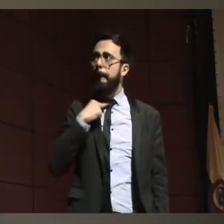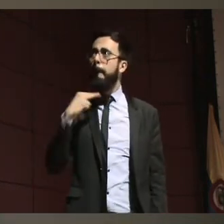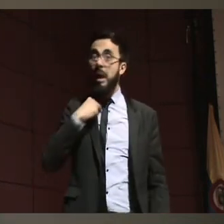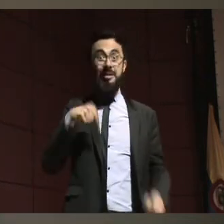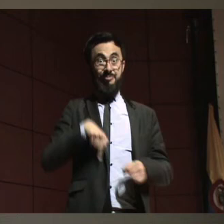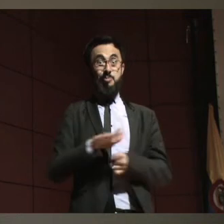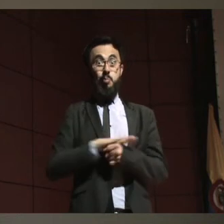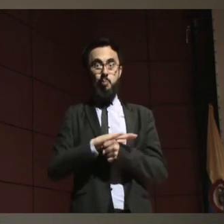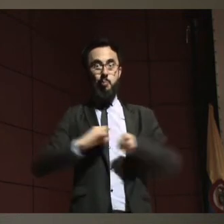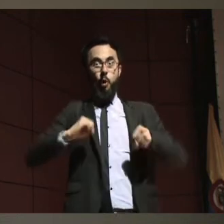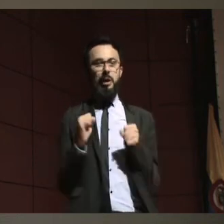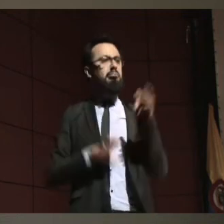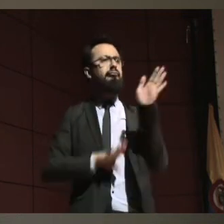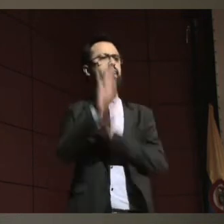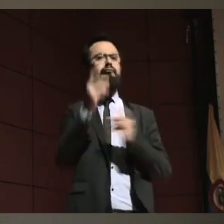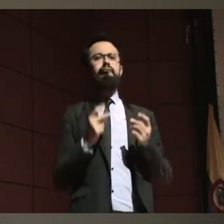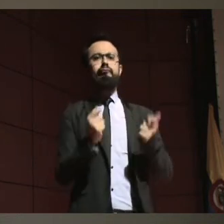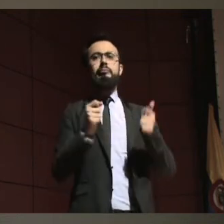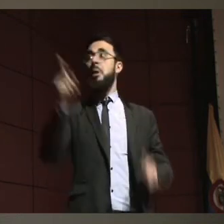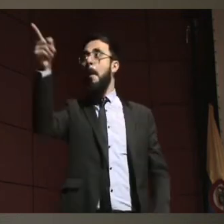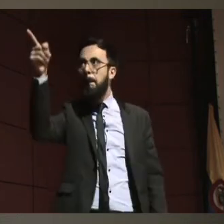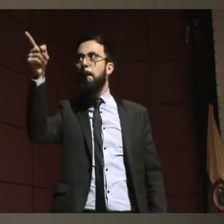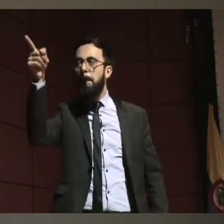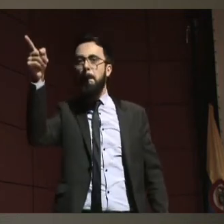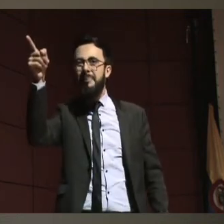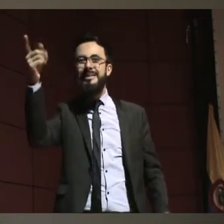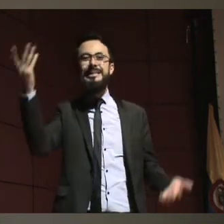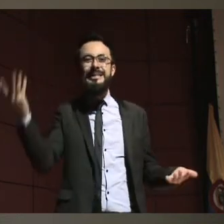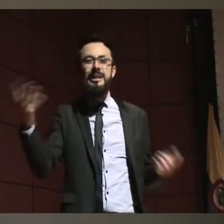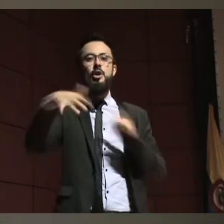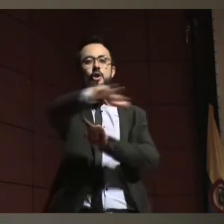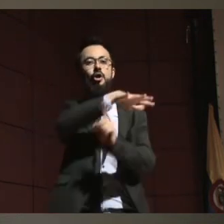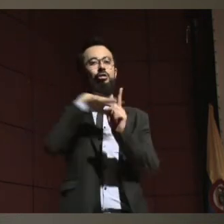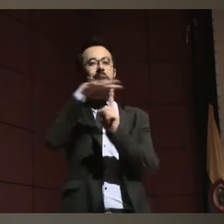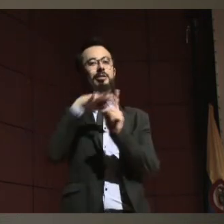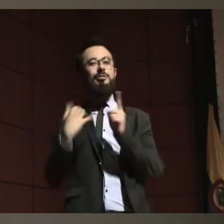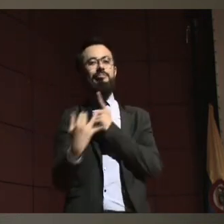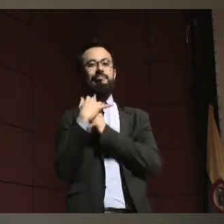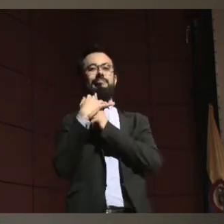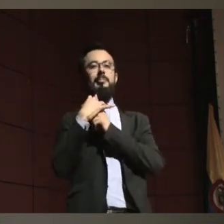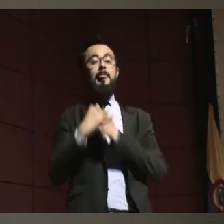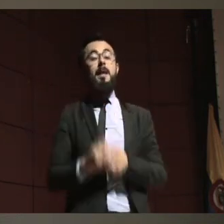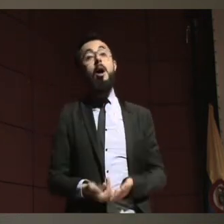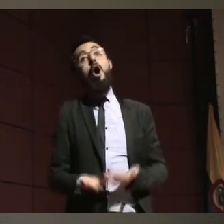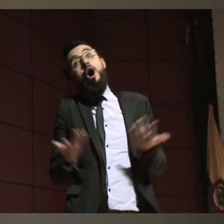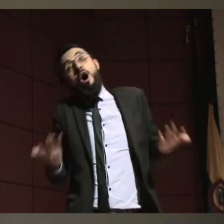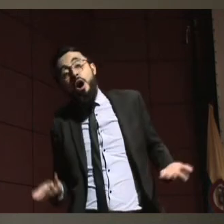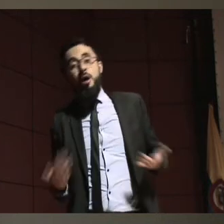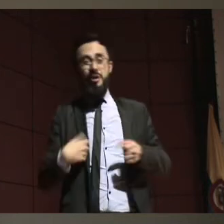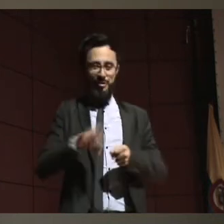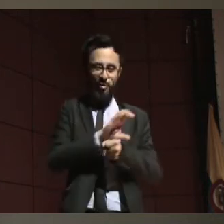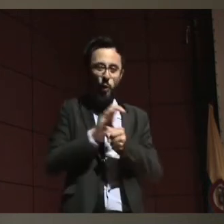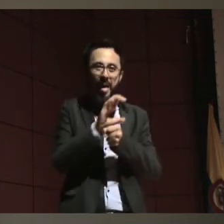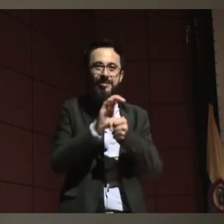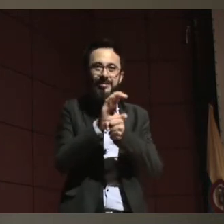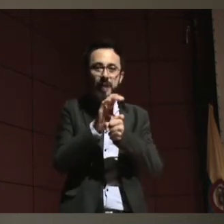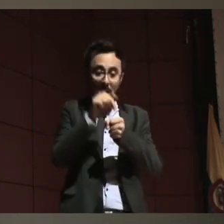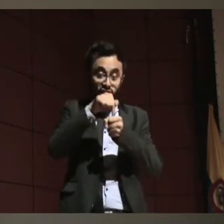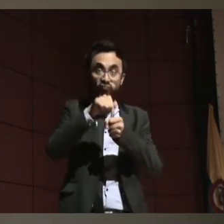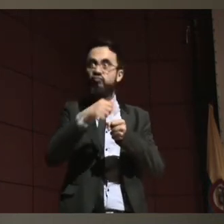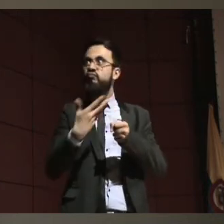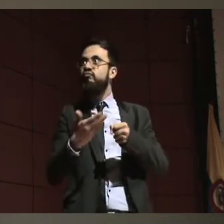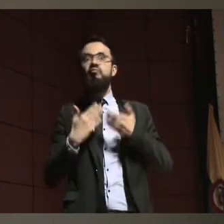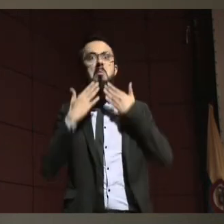cómo puede tomar o no las decisiones es muy importante. Y es muy diferente si se hace en lo urbano, así se hace en